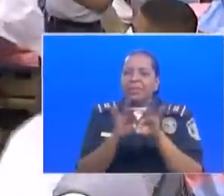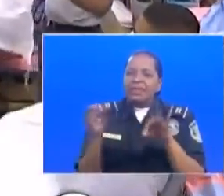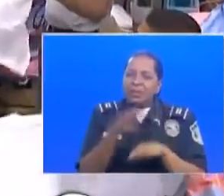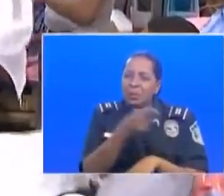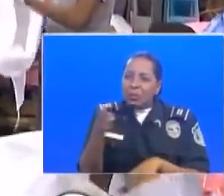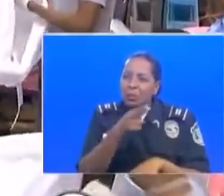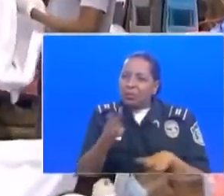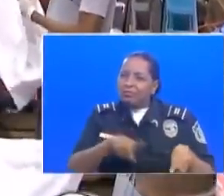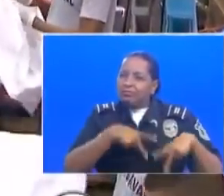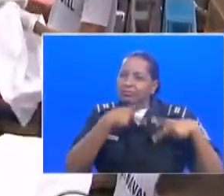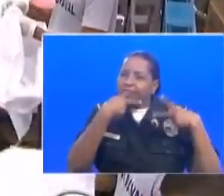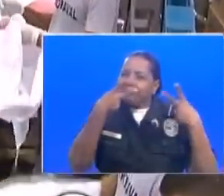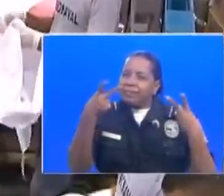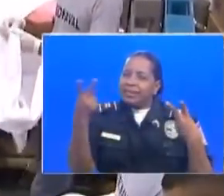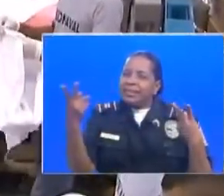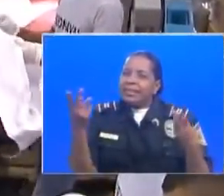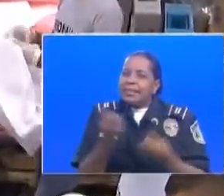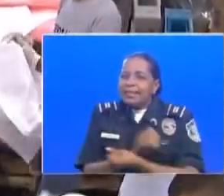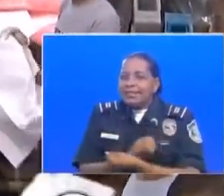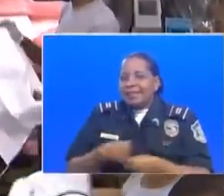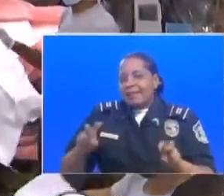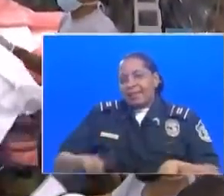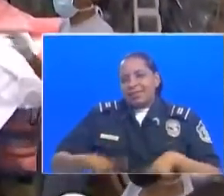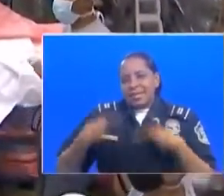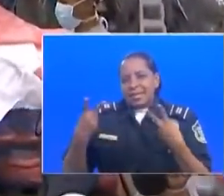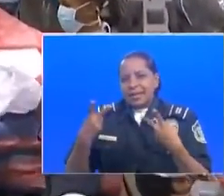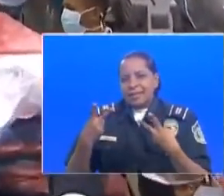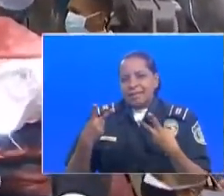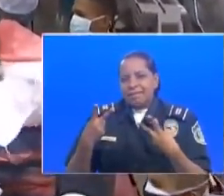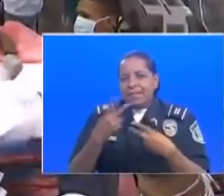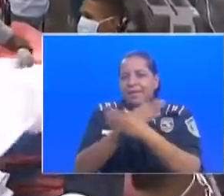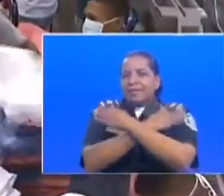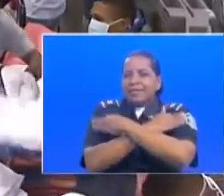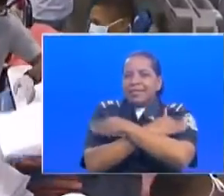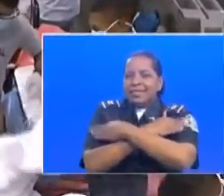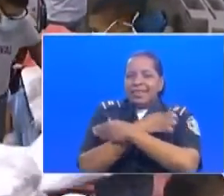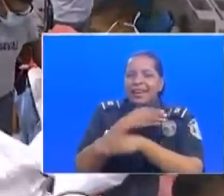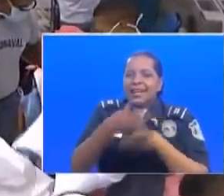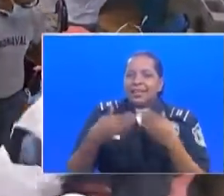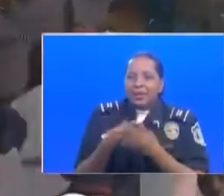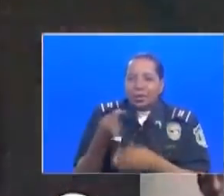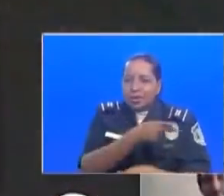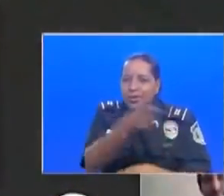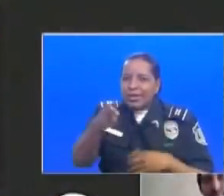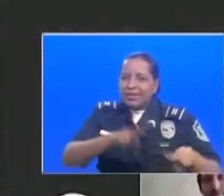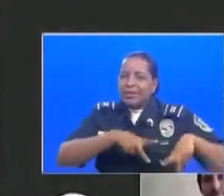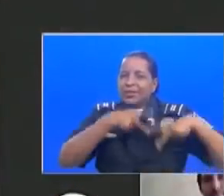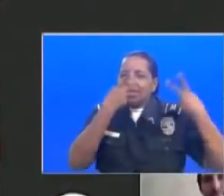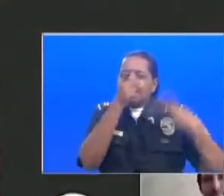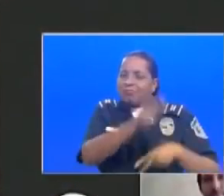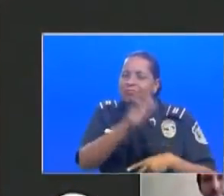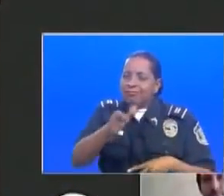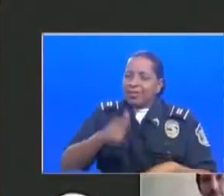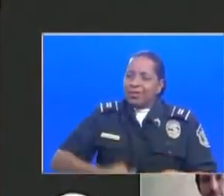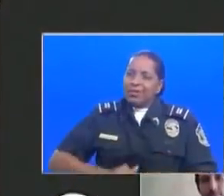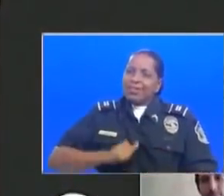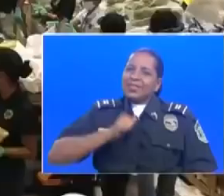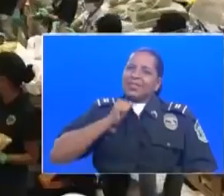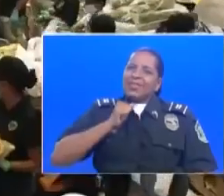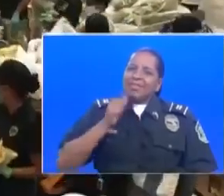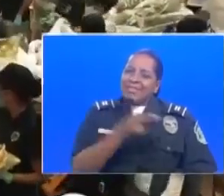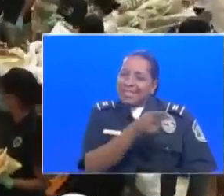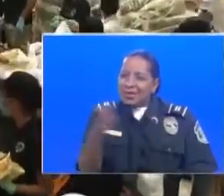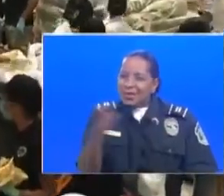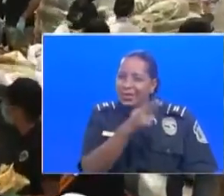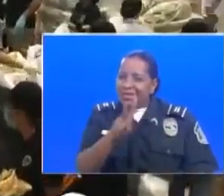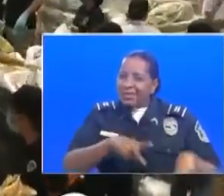que es salvar vidas. Felicidades a todo ese voluntariado y estoy orgullosa de